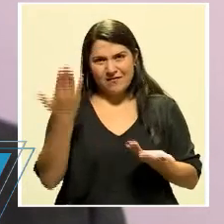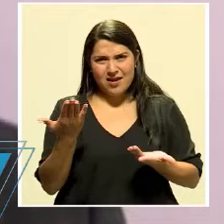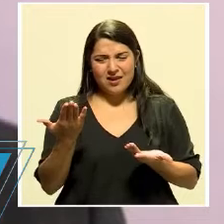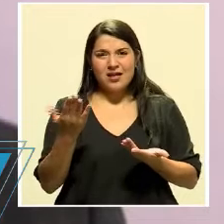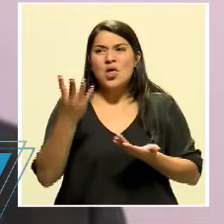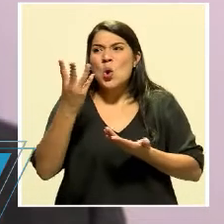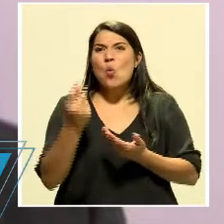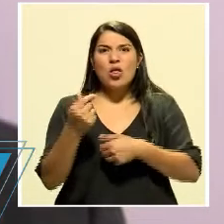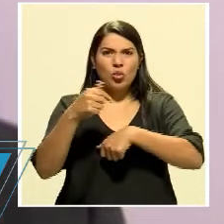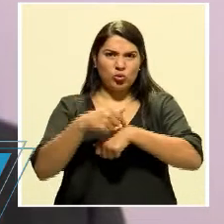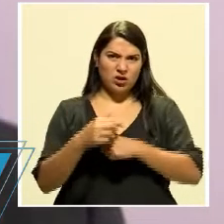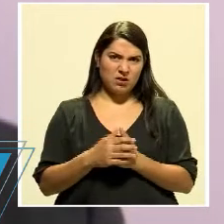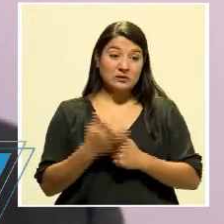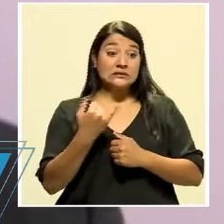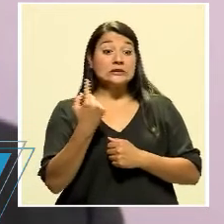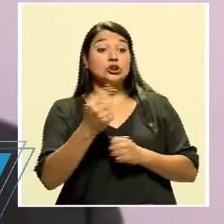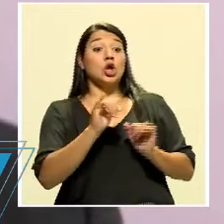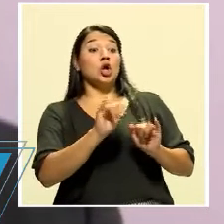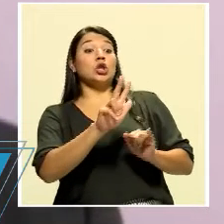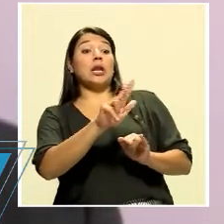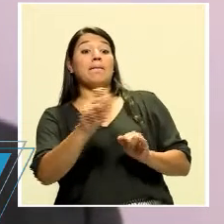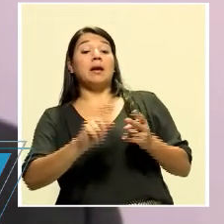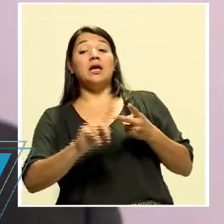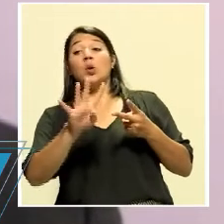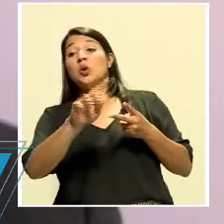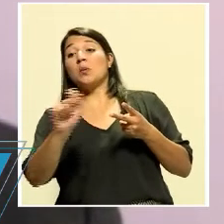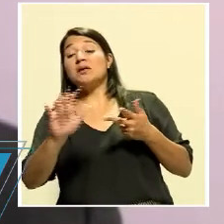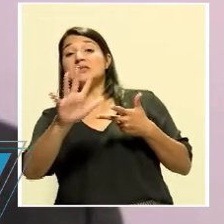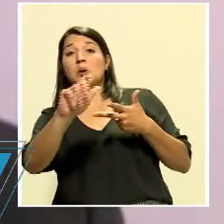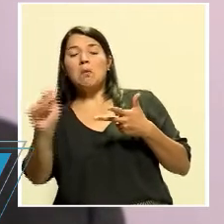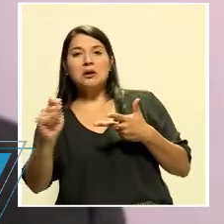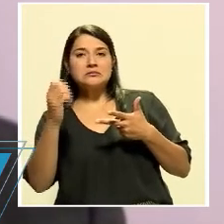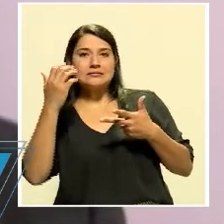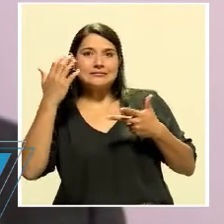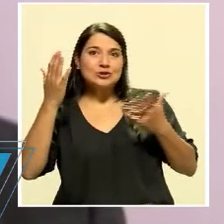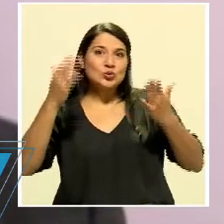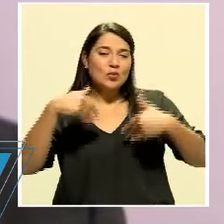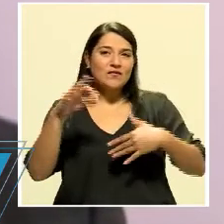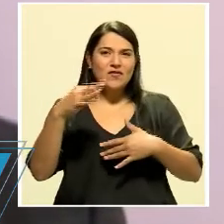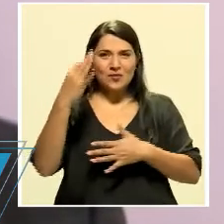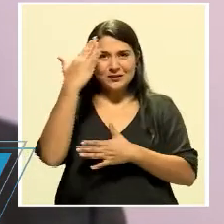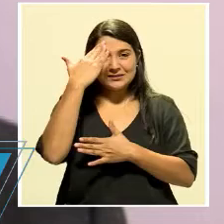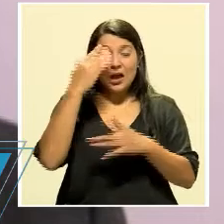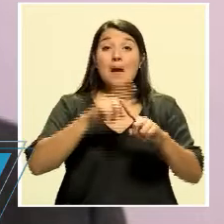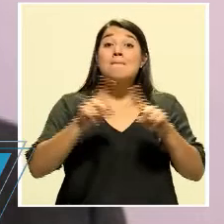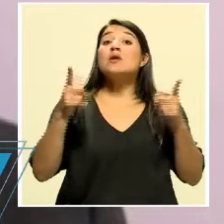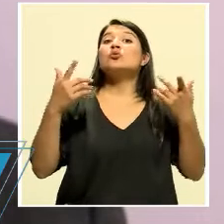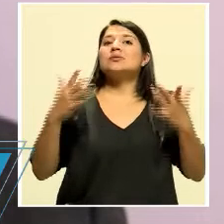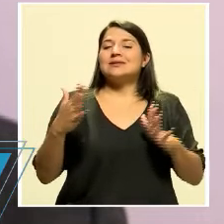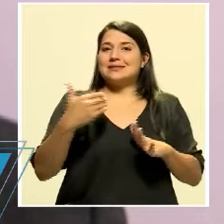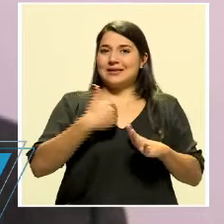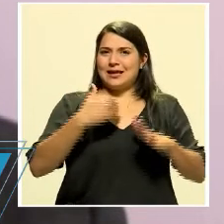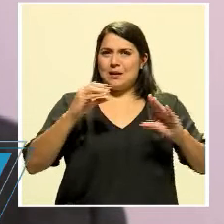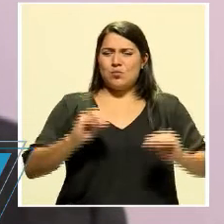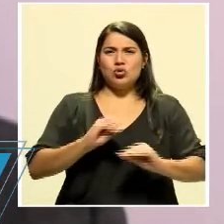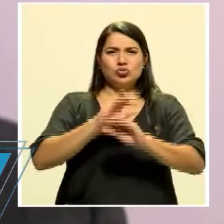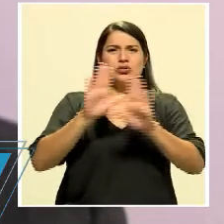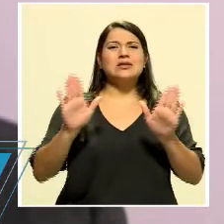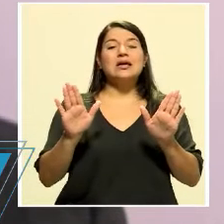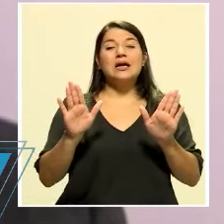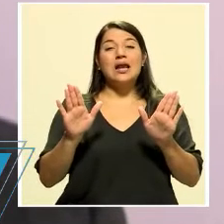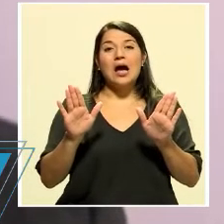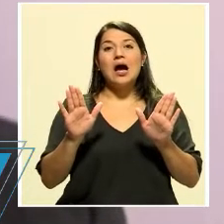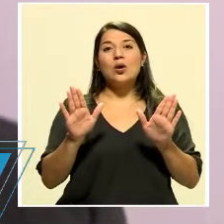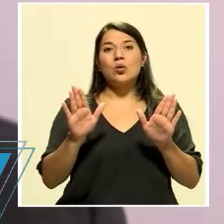iban a ser tres meses, iban a ser cuatro meses, iban a ser cinco meses. Lo que sí está claro ahora es que pues las olas